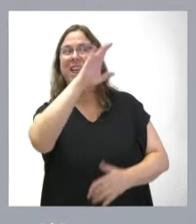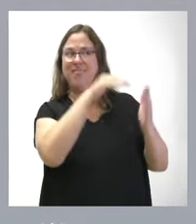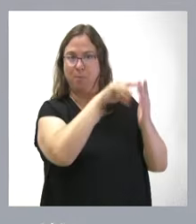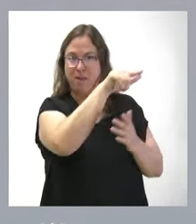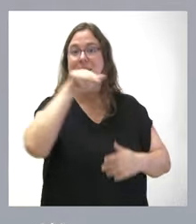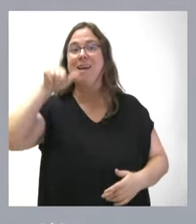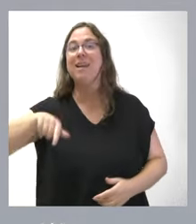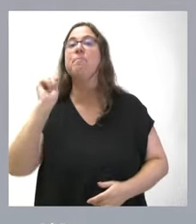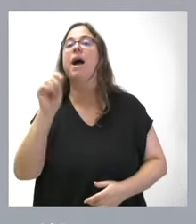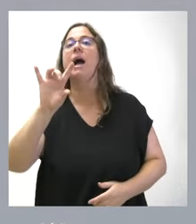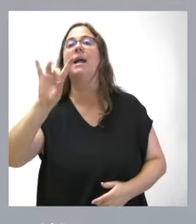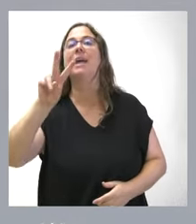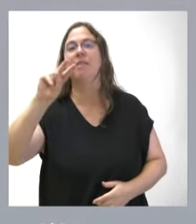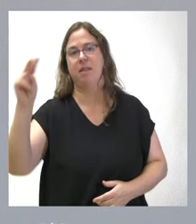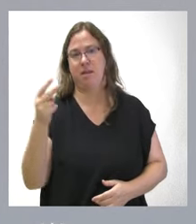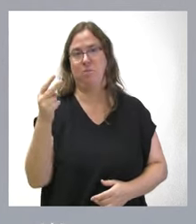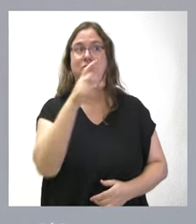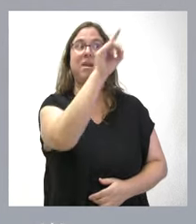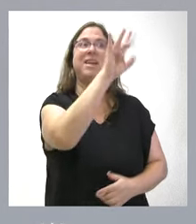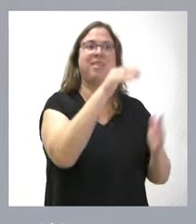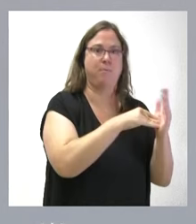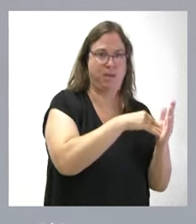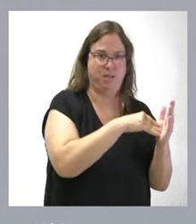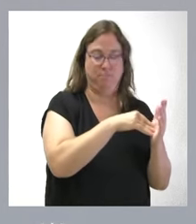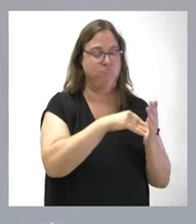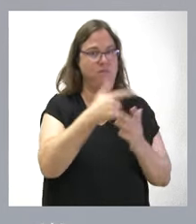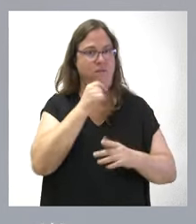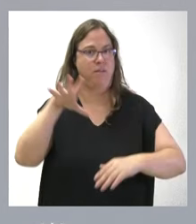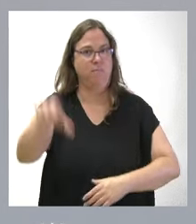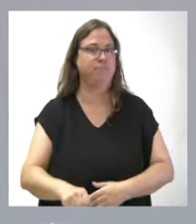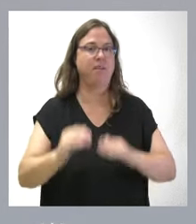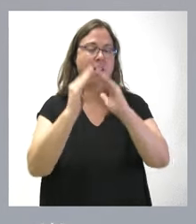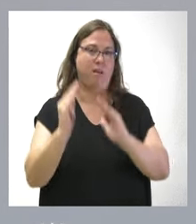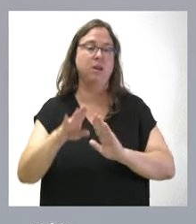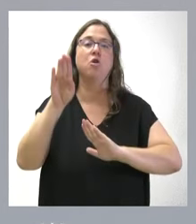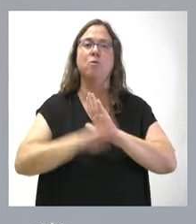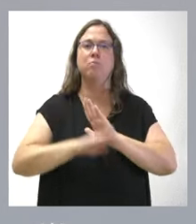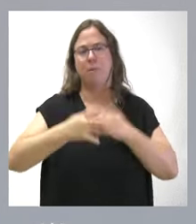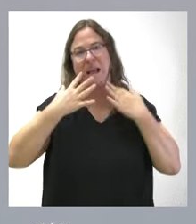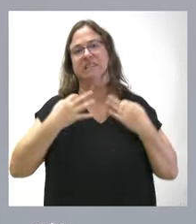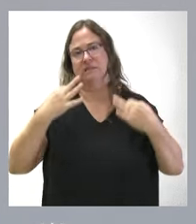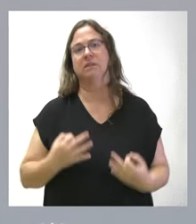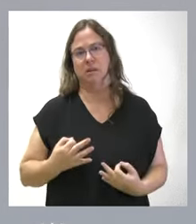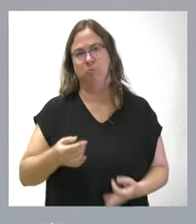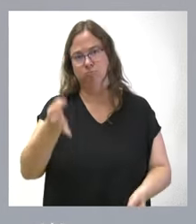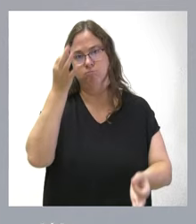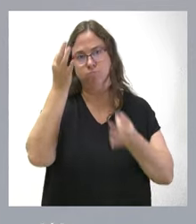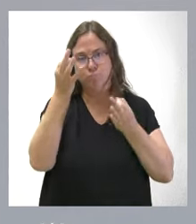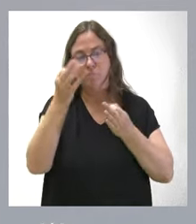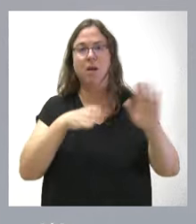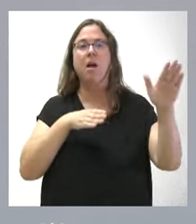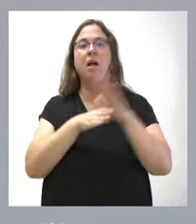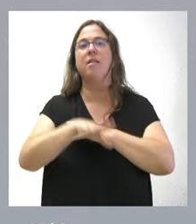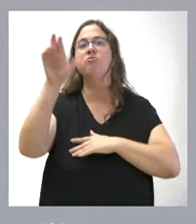solo se paga 15 euros, lo que facilita este acceso a la vivienda. Por tanto, tenemos un programa muy serio, muy concreto, de acceso